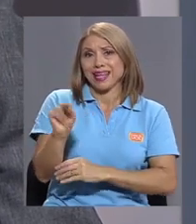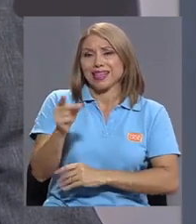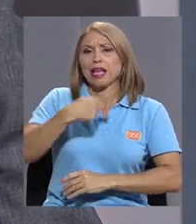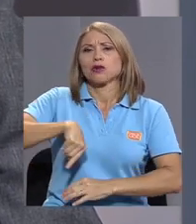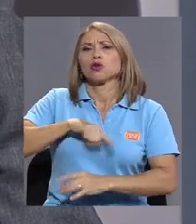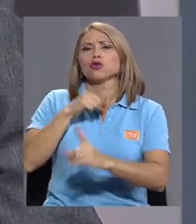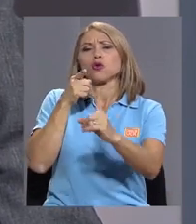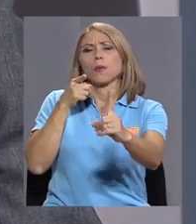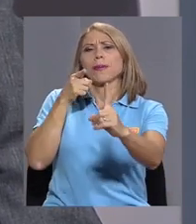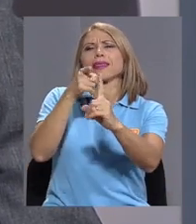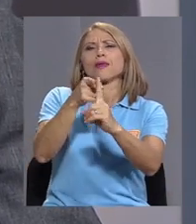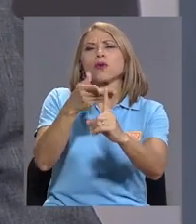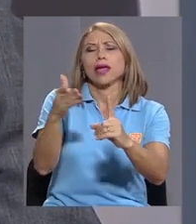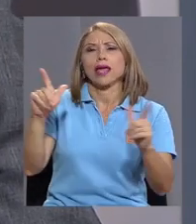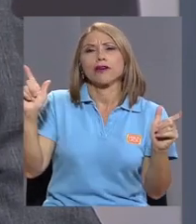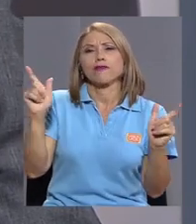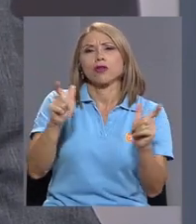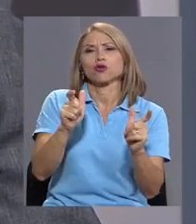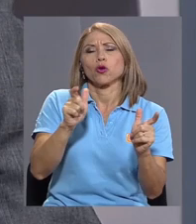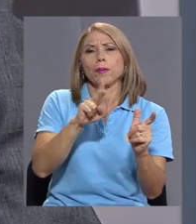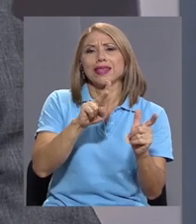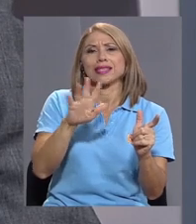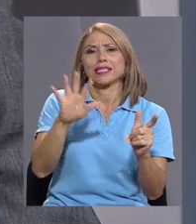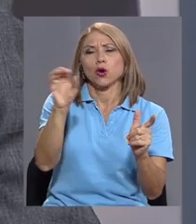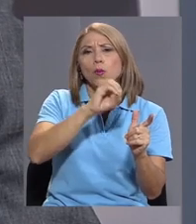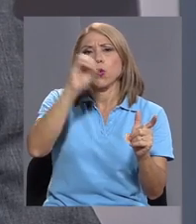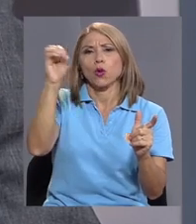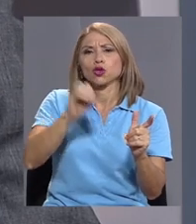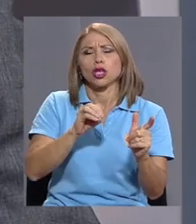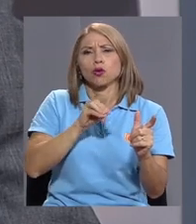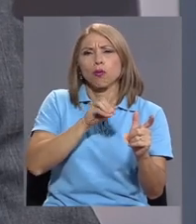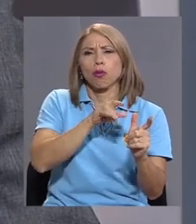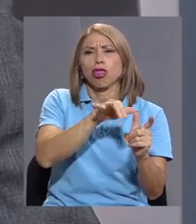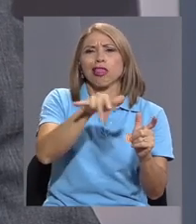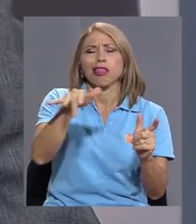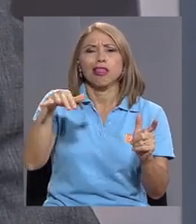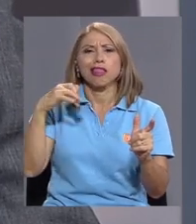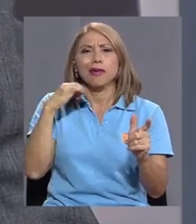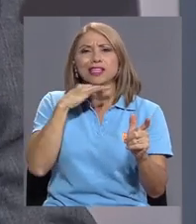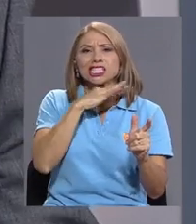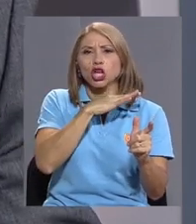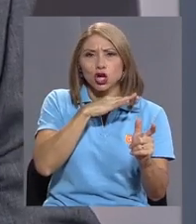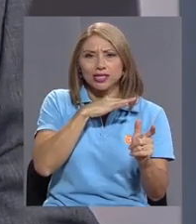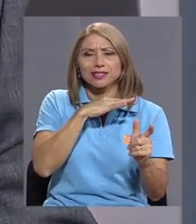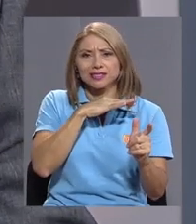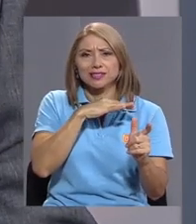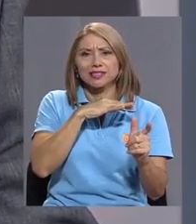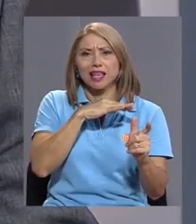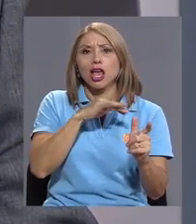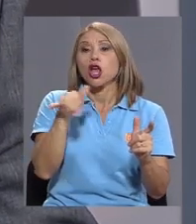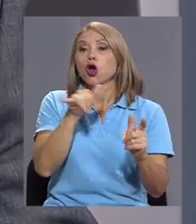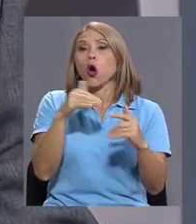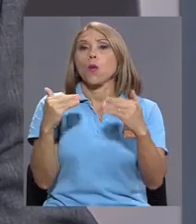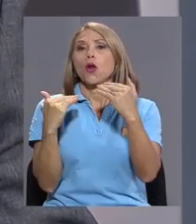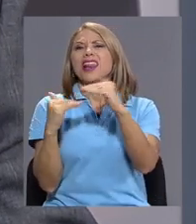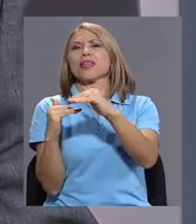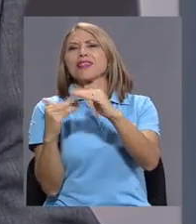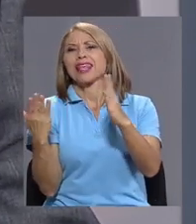tengamos una reducción del 25% de las emisiones, tomando como límite las emisiones que hubo en el